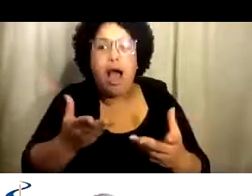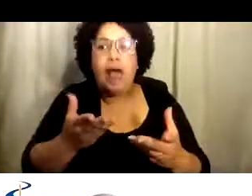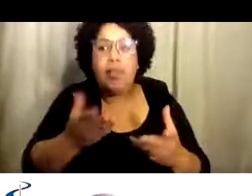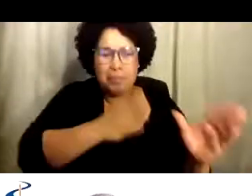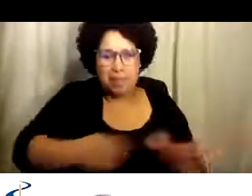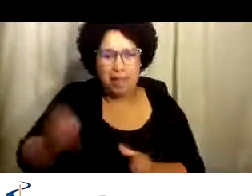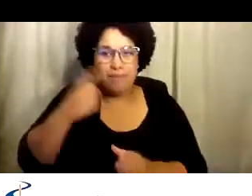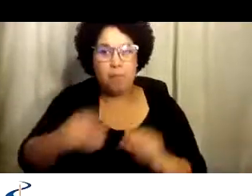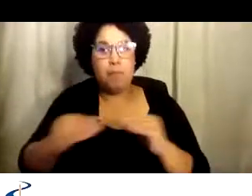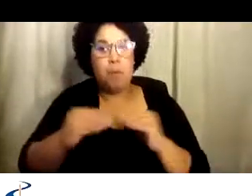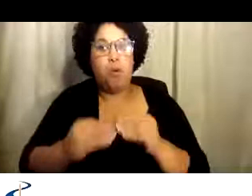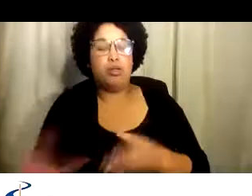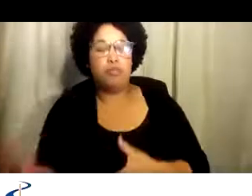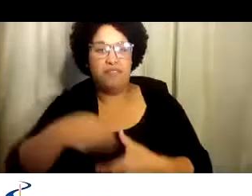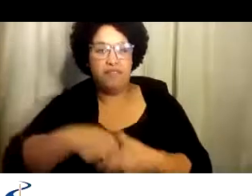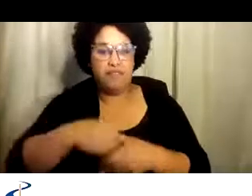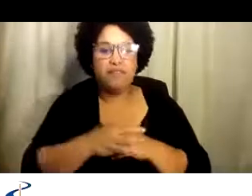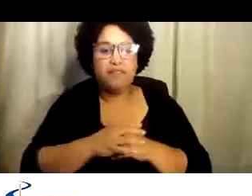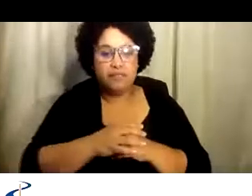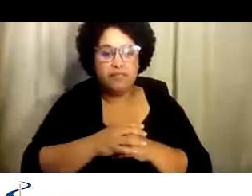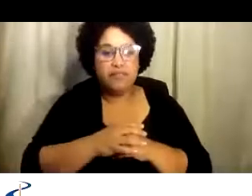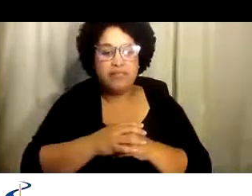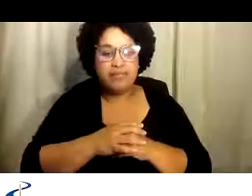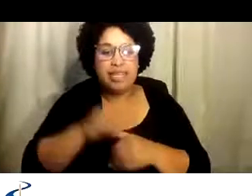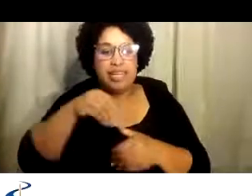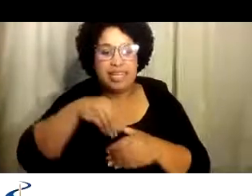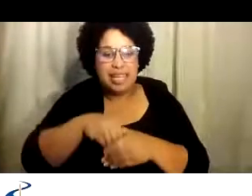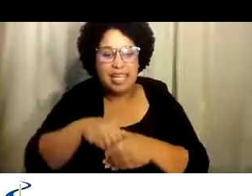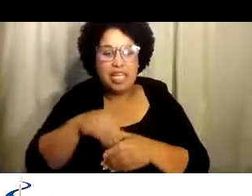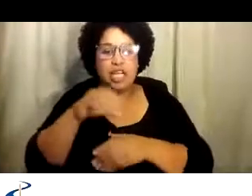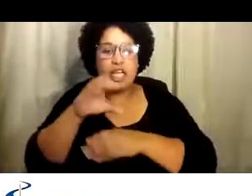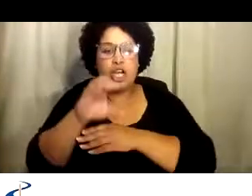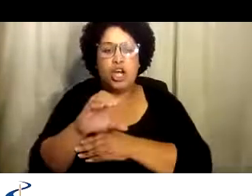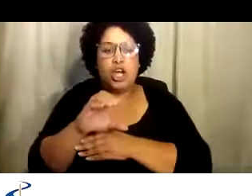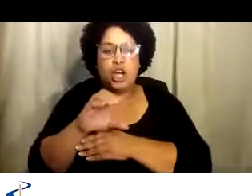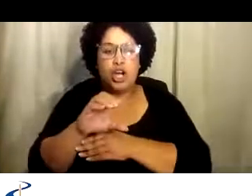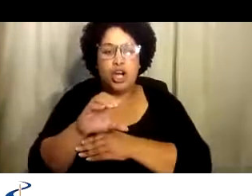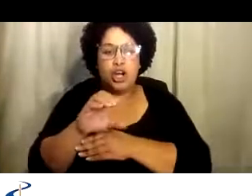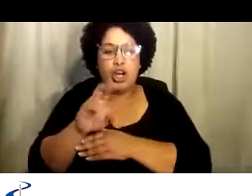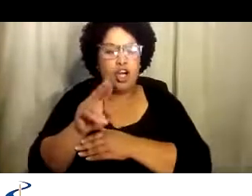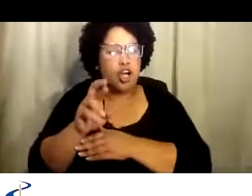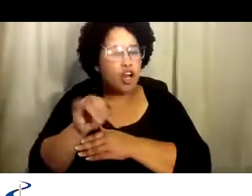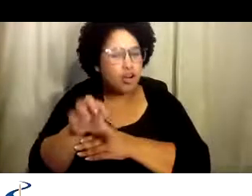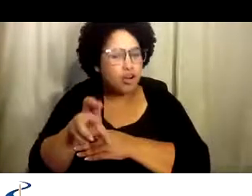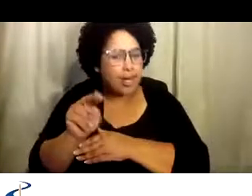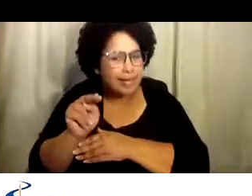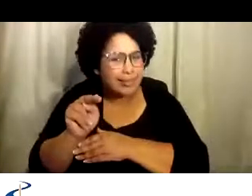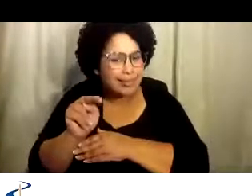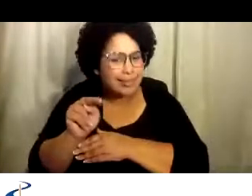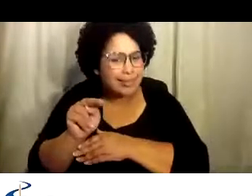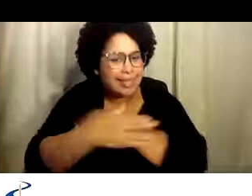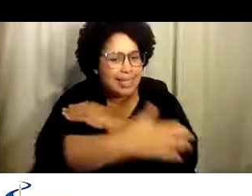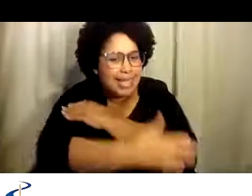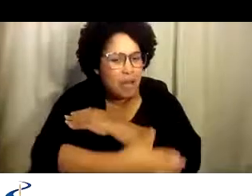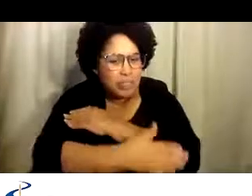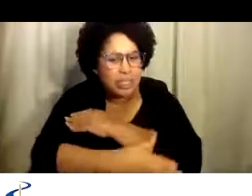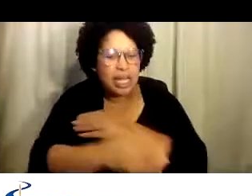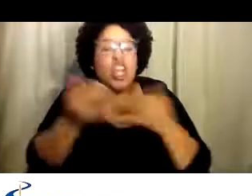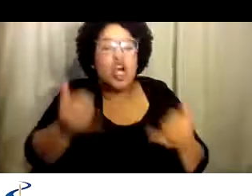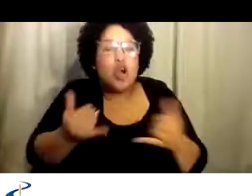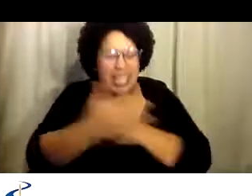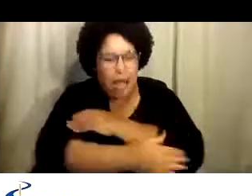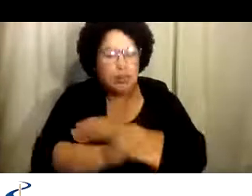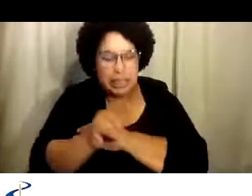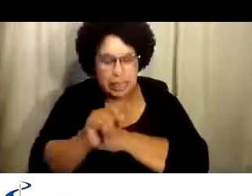funcionando las cosas y si hay algún ajuste necesario. En el condado de CREM, tenemos que someter el nombre de las personas que quieren regresar,